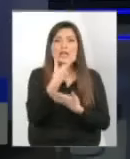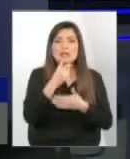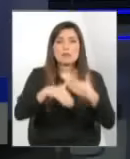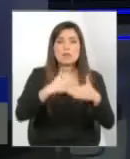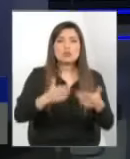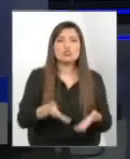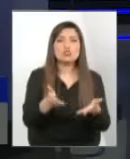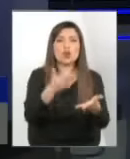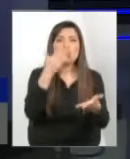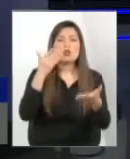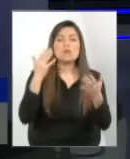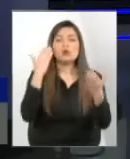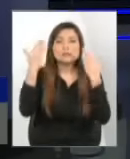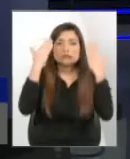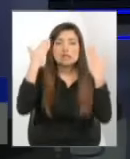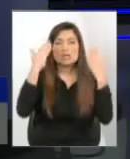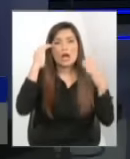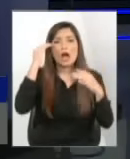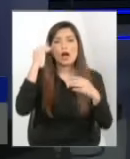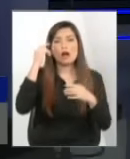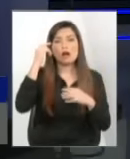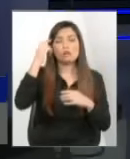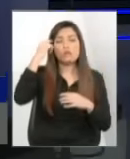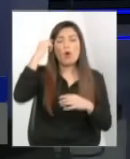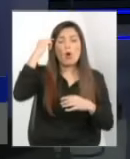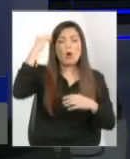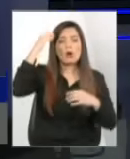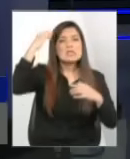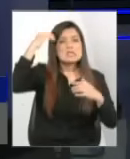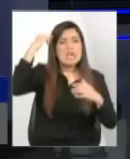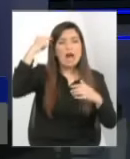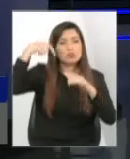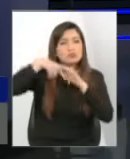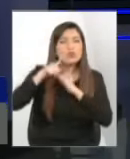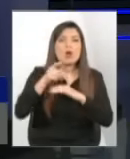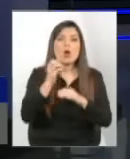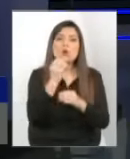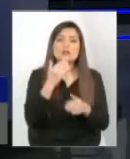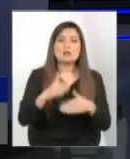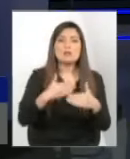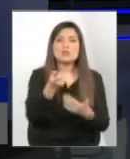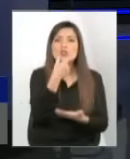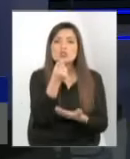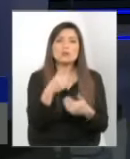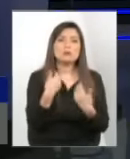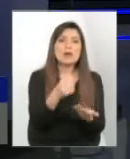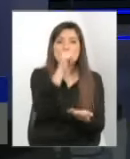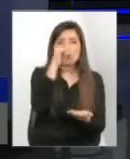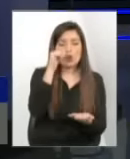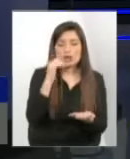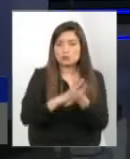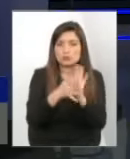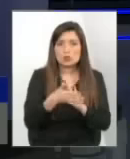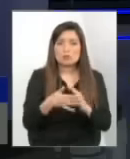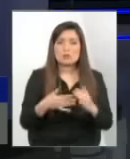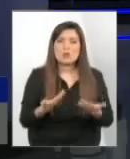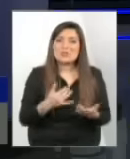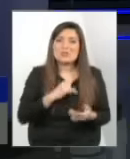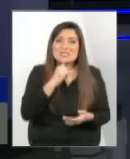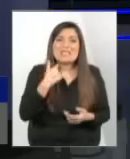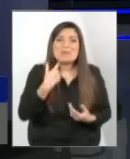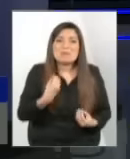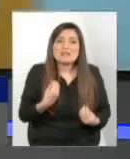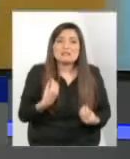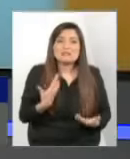drogas tratamientos de salud pero eso no lo hemos escuchado entonces ¿qué sacamos si vamos a seguir funcionando de la misma manera? para usted